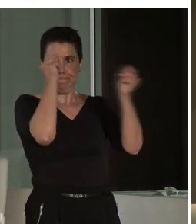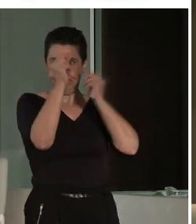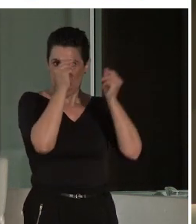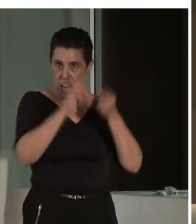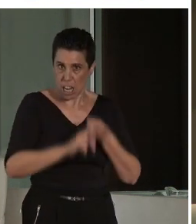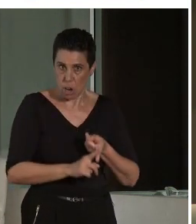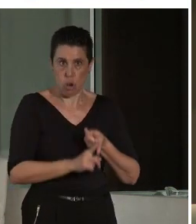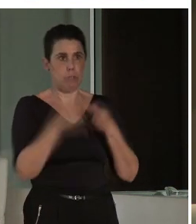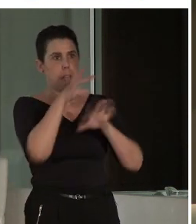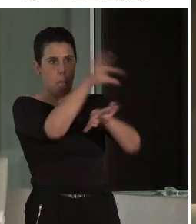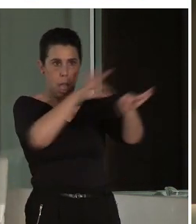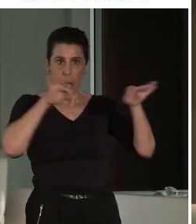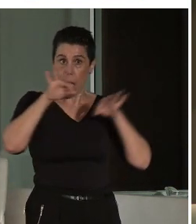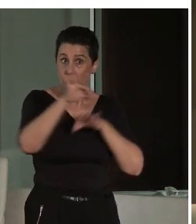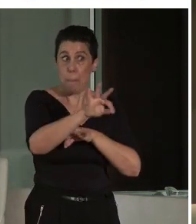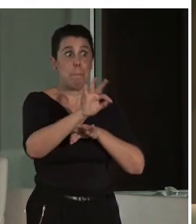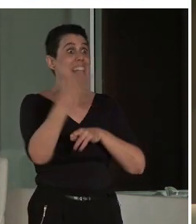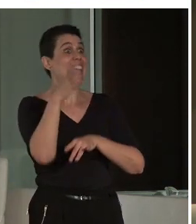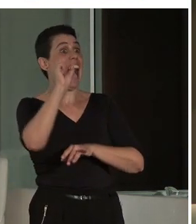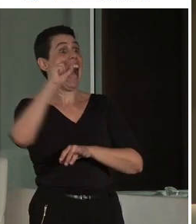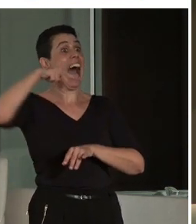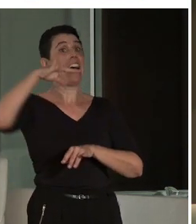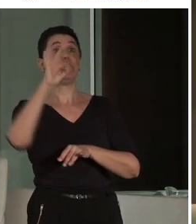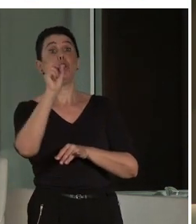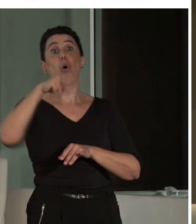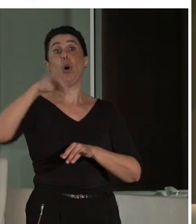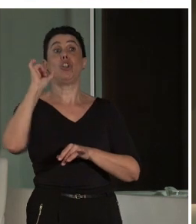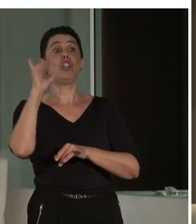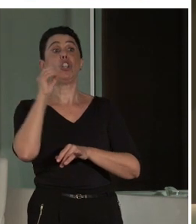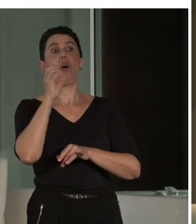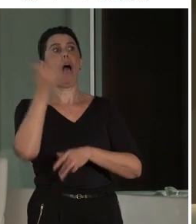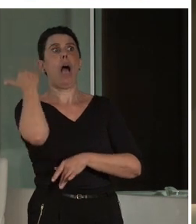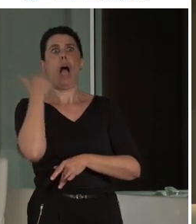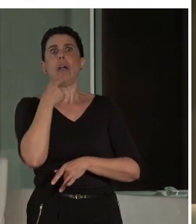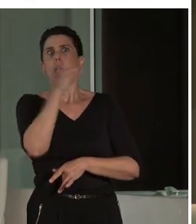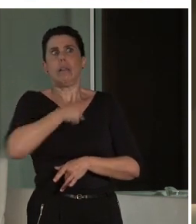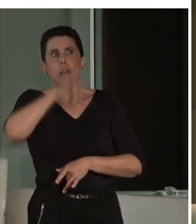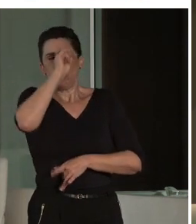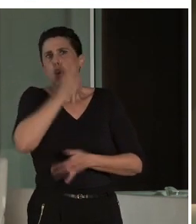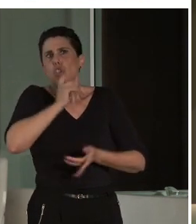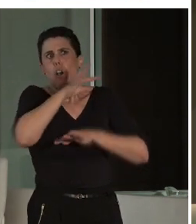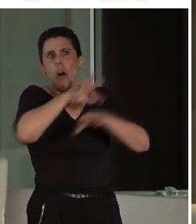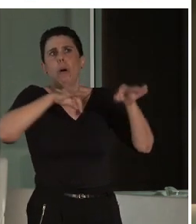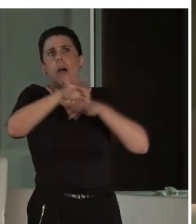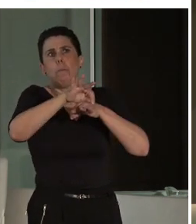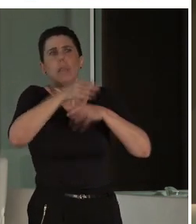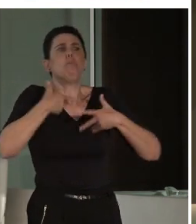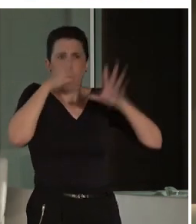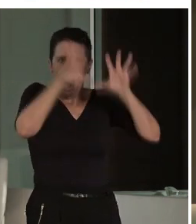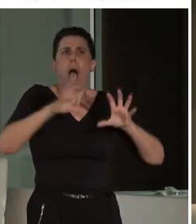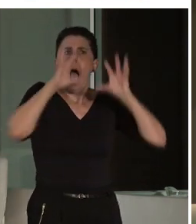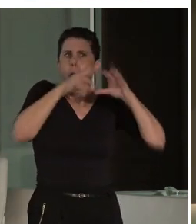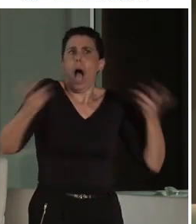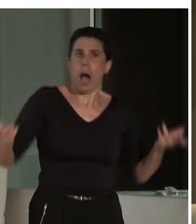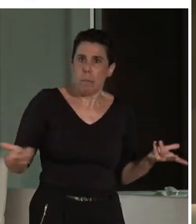con empatía, como decía Antonio ayer, ¿no?, que la empatía, pues si no la tienes, te la trabajas. O sea, eso me gustó mucho, ¿no? Hay personas